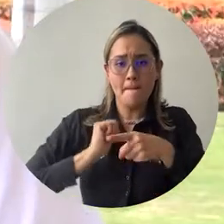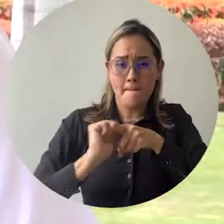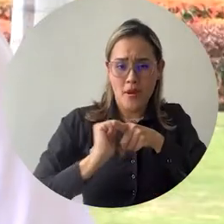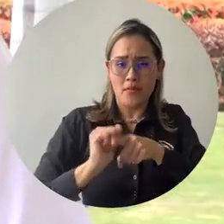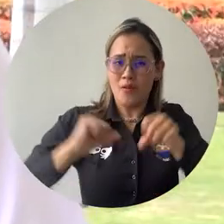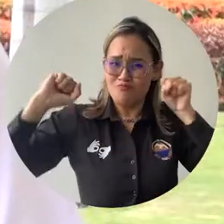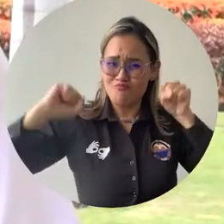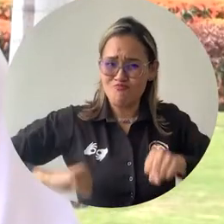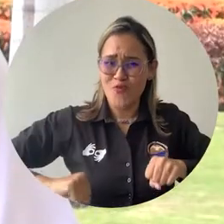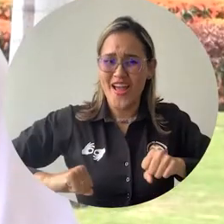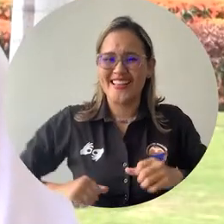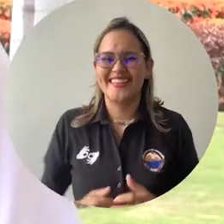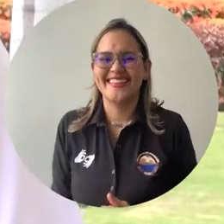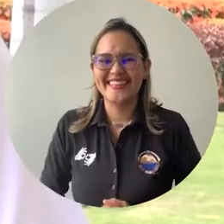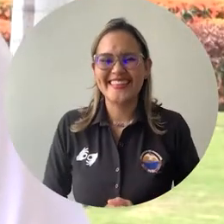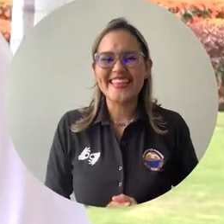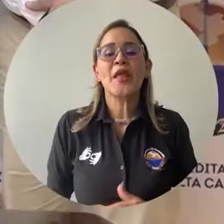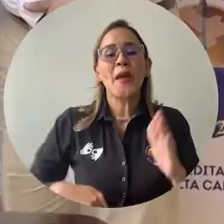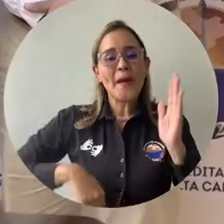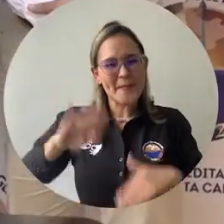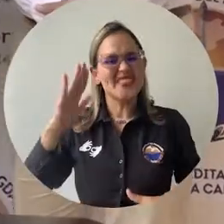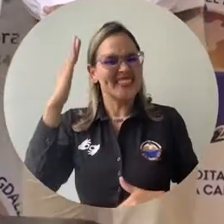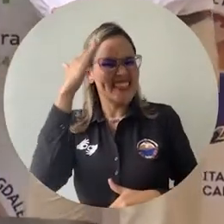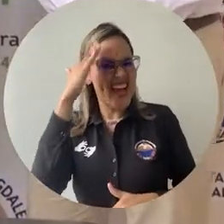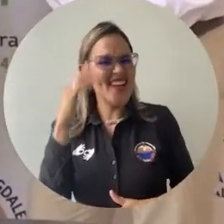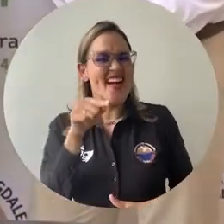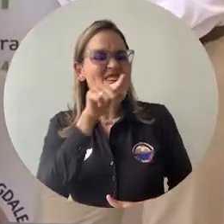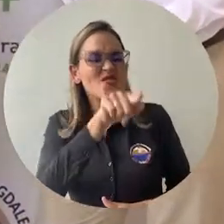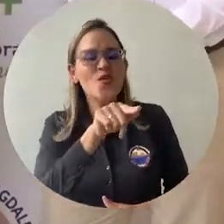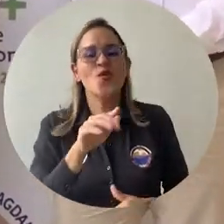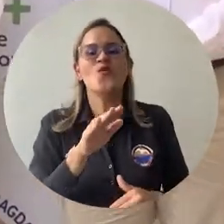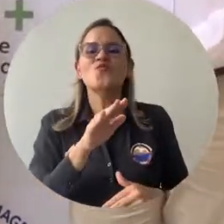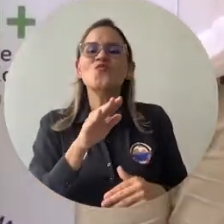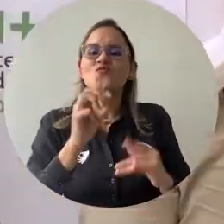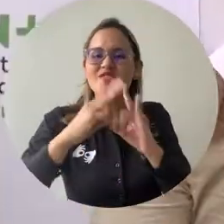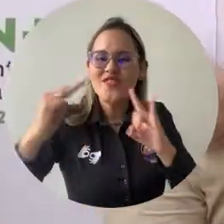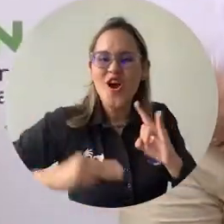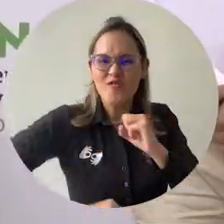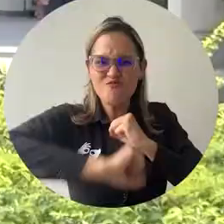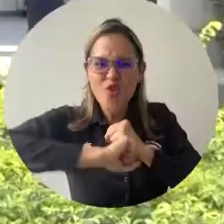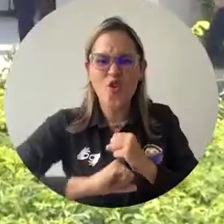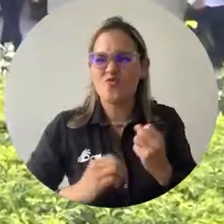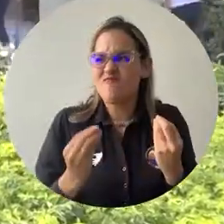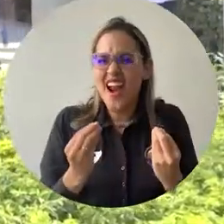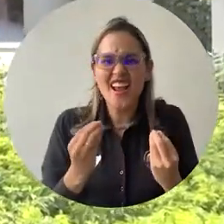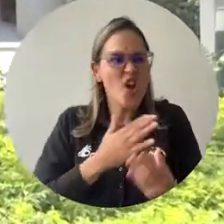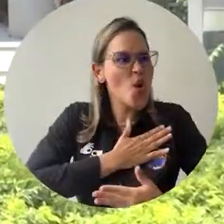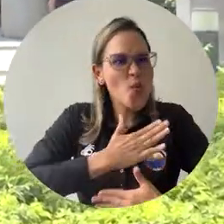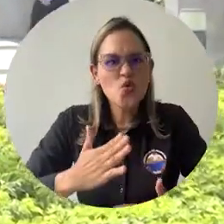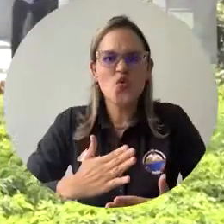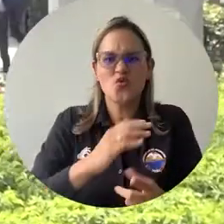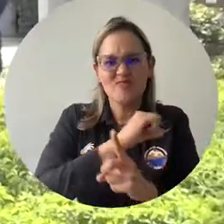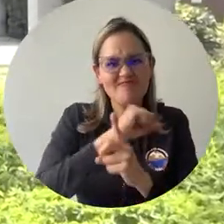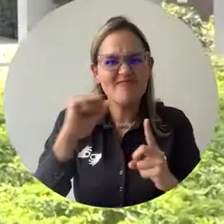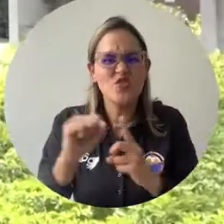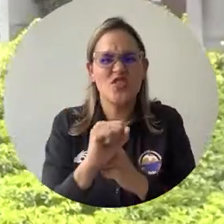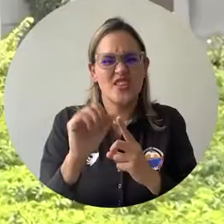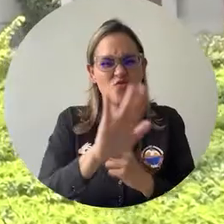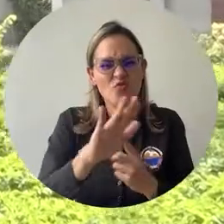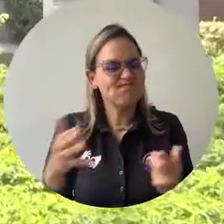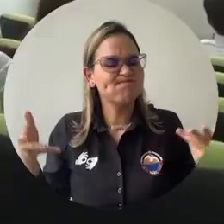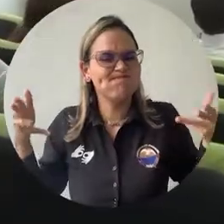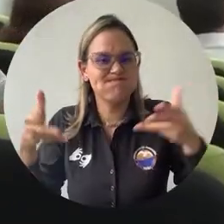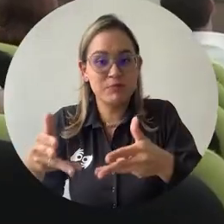poner a favor de la Contraloría Distrital de Santa Marta toda su oferta institucional. Visiona también el desarrollo de un programa de formación en Hacienda